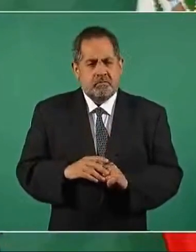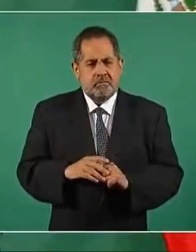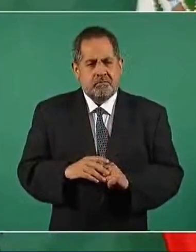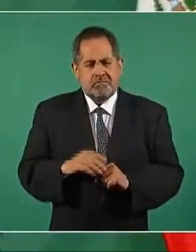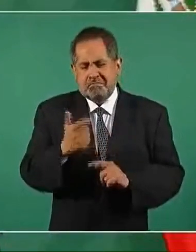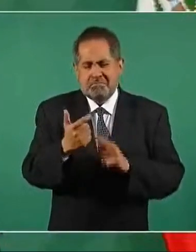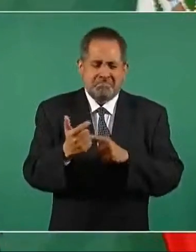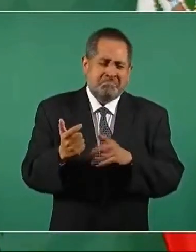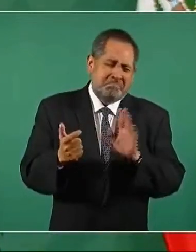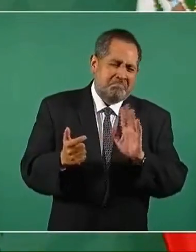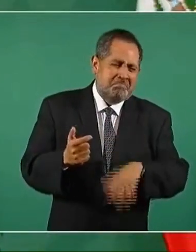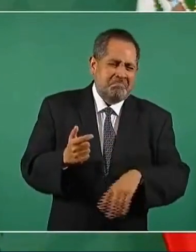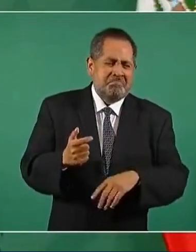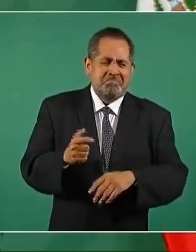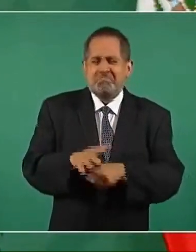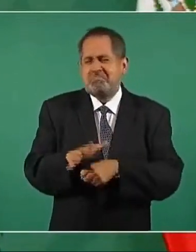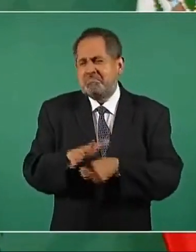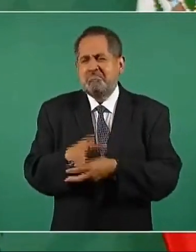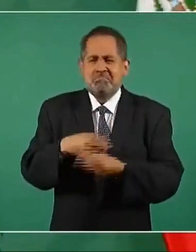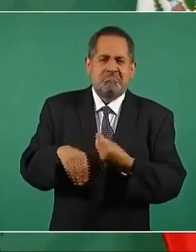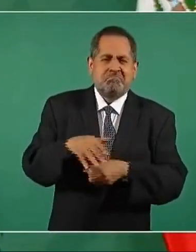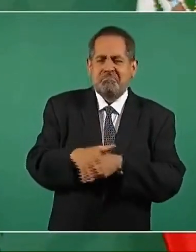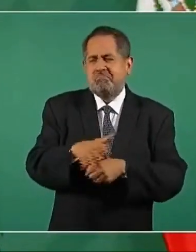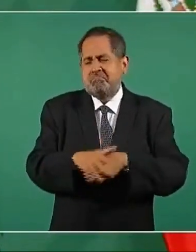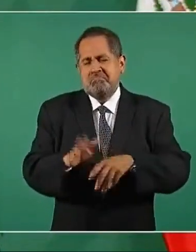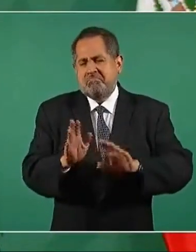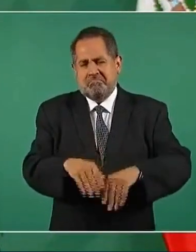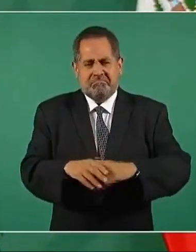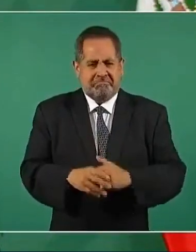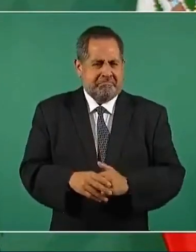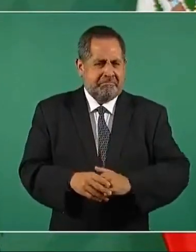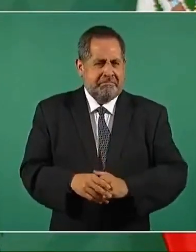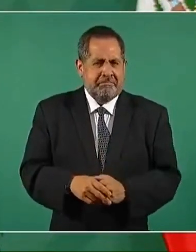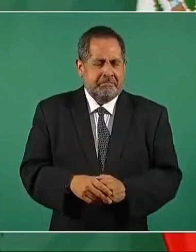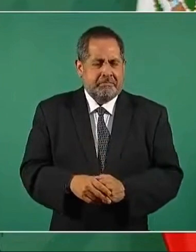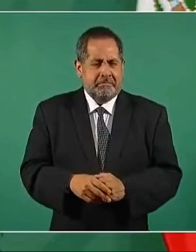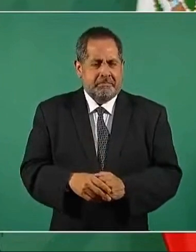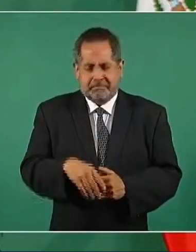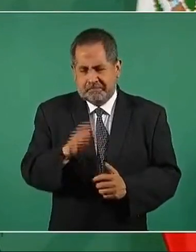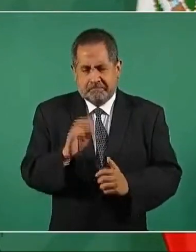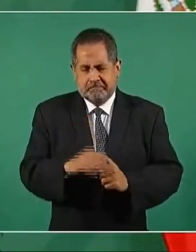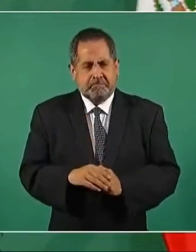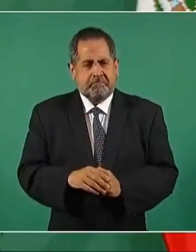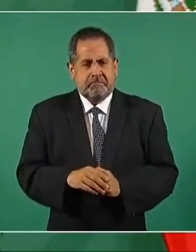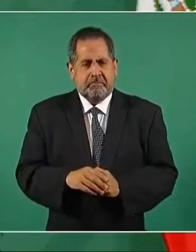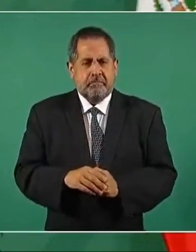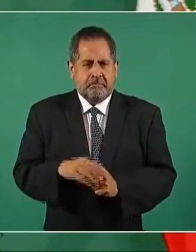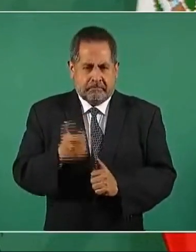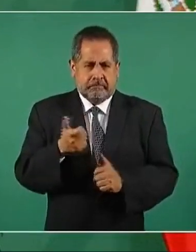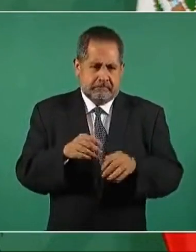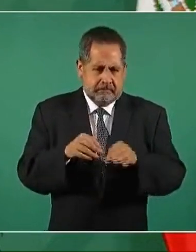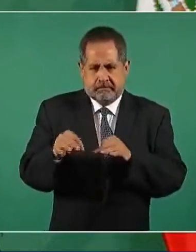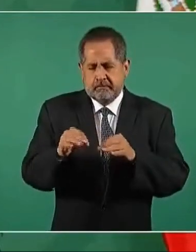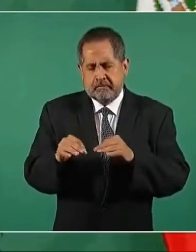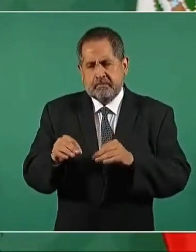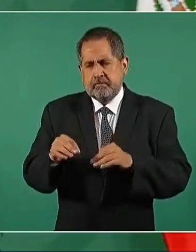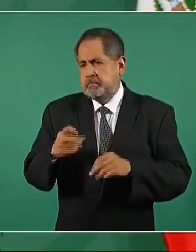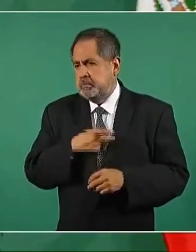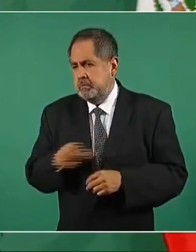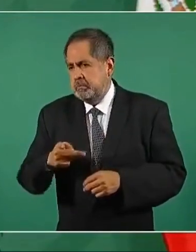sale, eso. Sí, hay que sacar de la pobreza